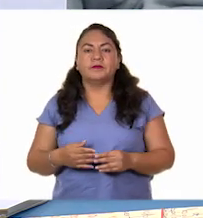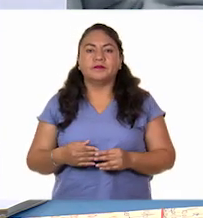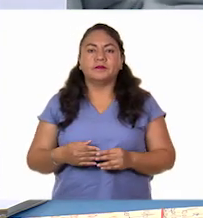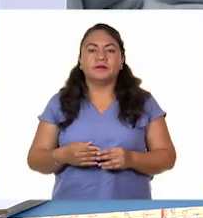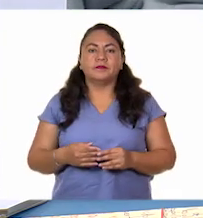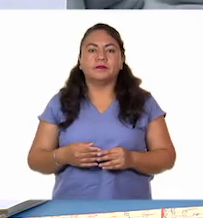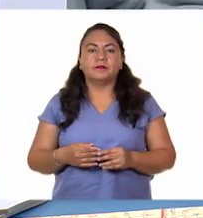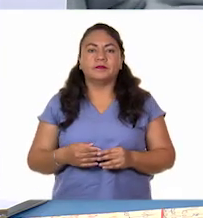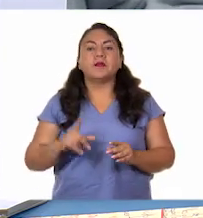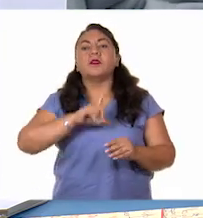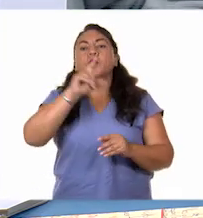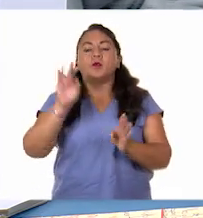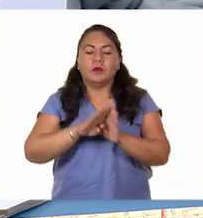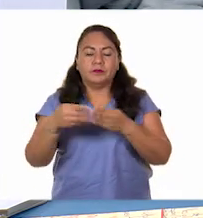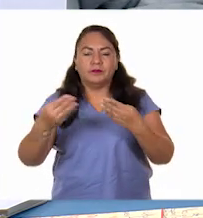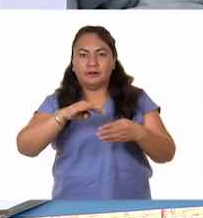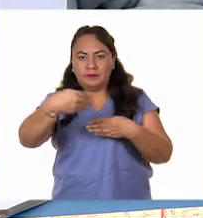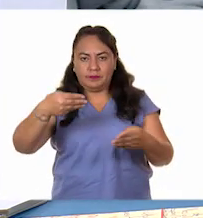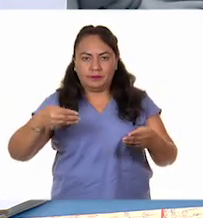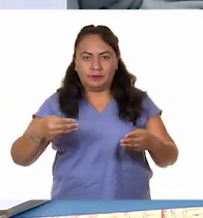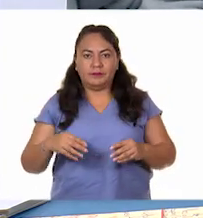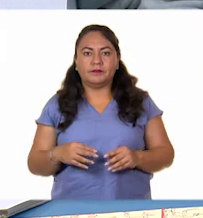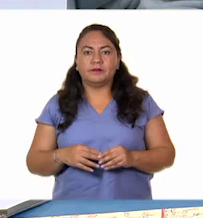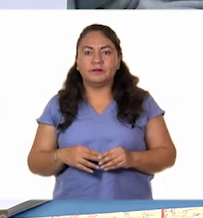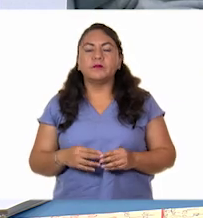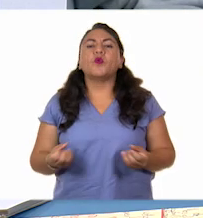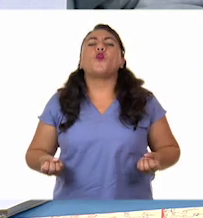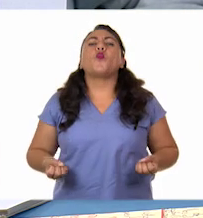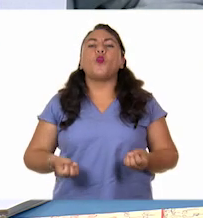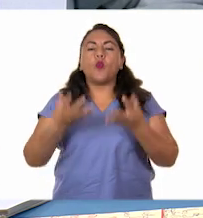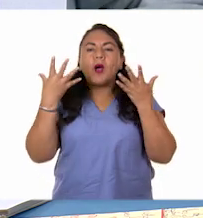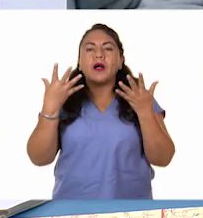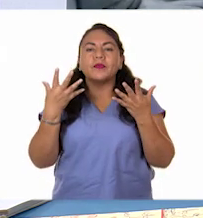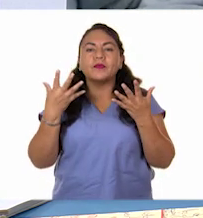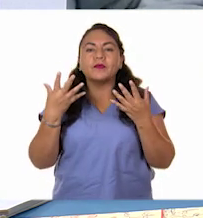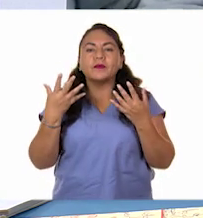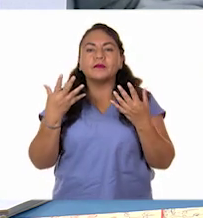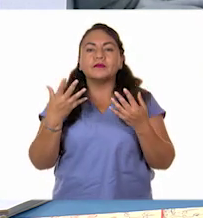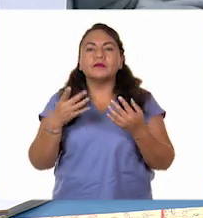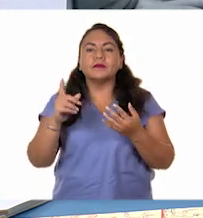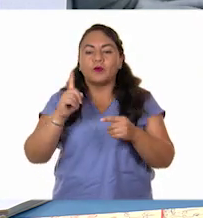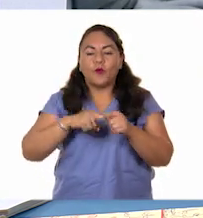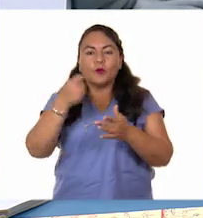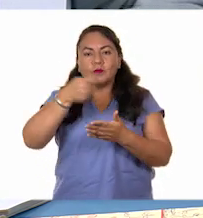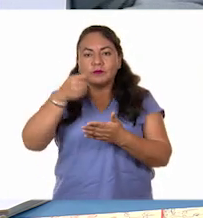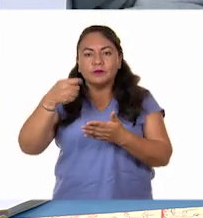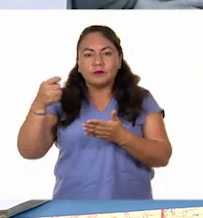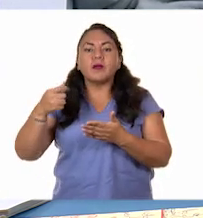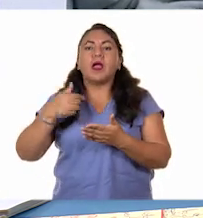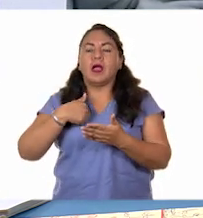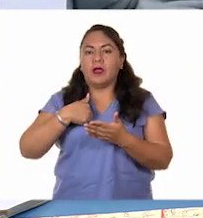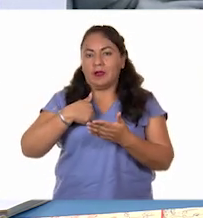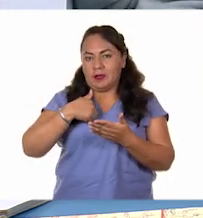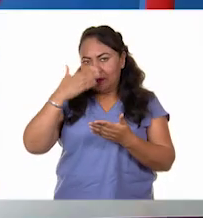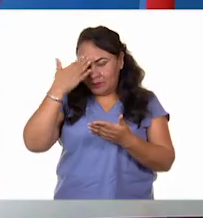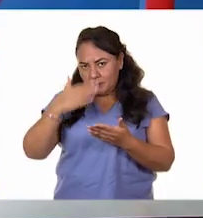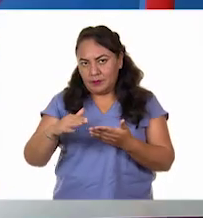Y después desdoblarla. Desdoblarla. ¿Cuántas partes habrán quedado? Yo ya sé.